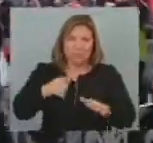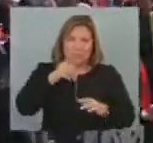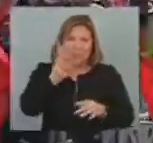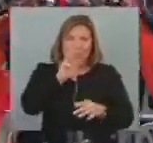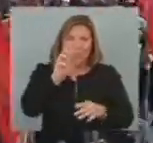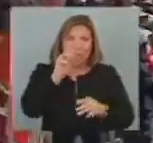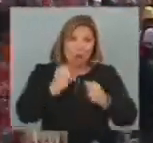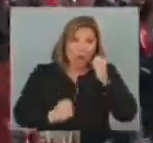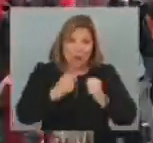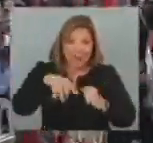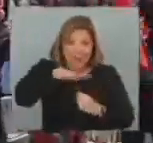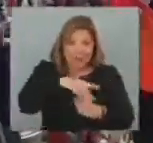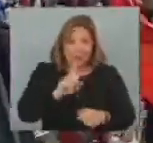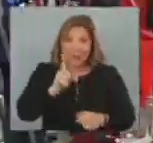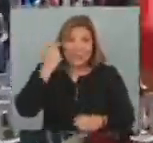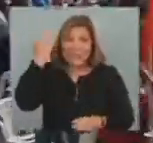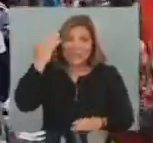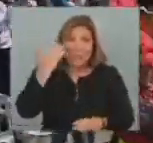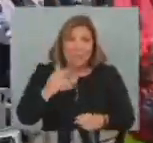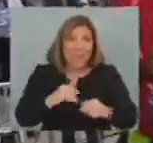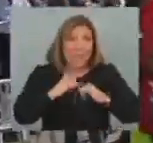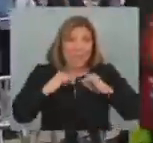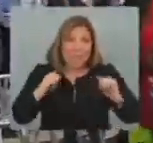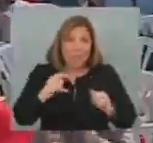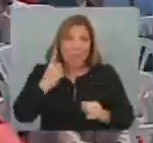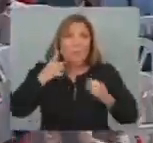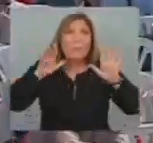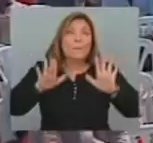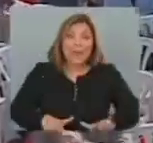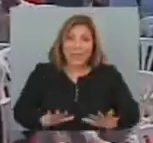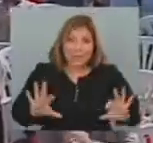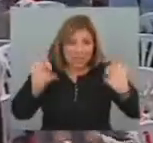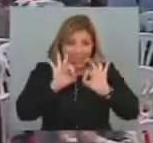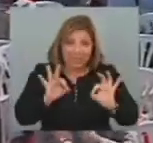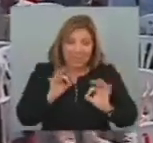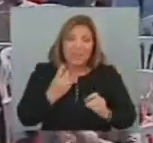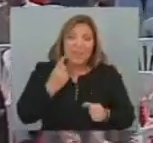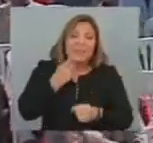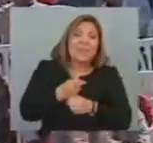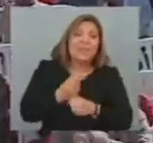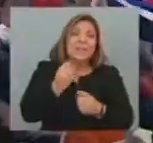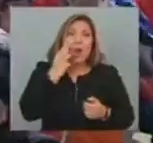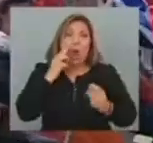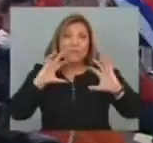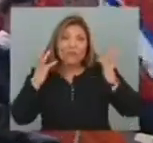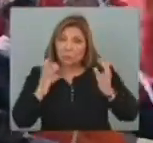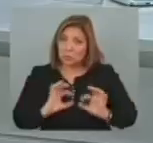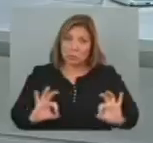no tratarse De una asamblea Que tuviera Como cometido Un paro O la definición De un conflicto